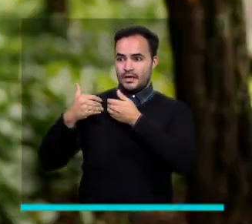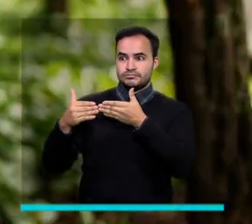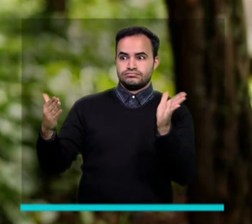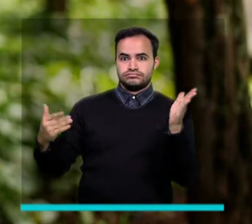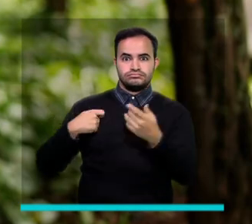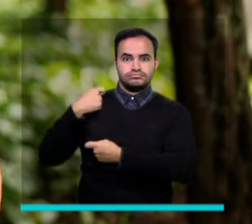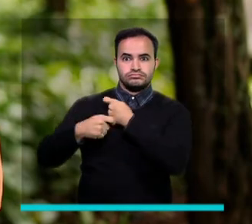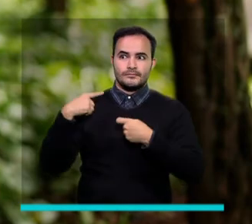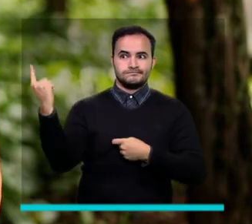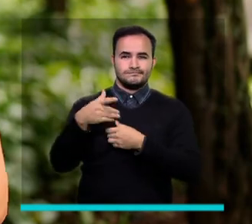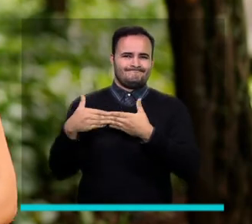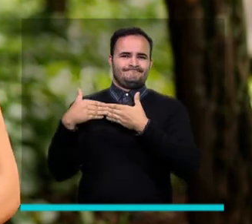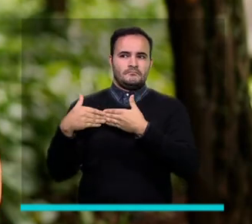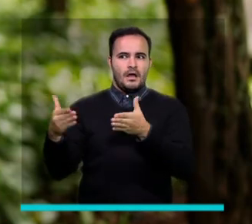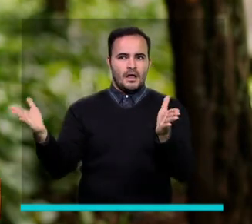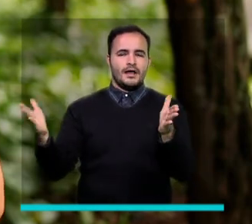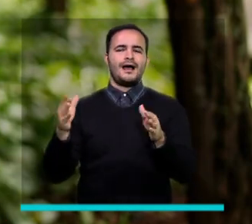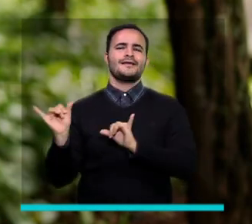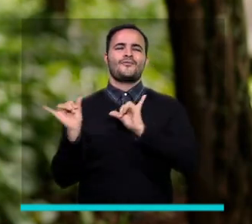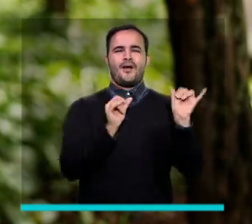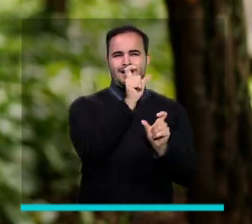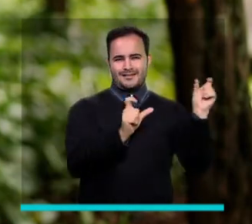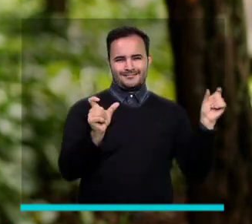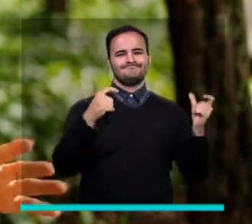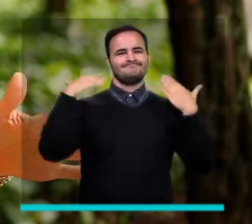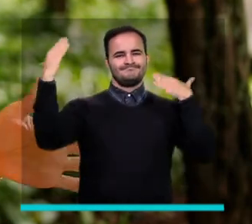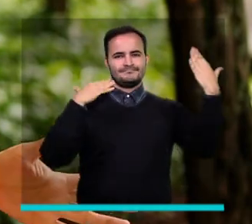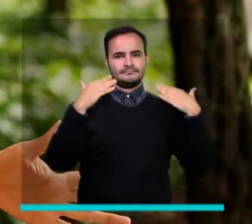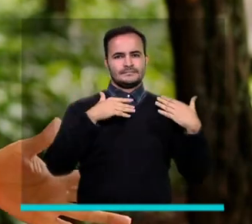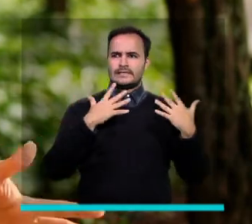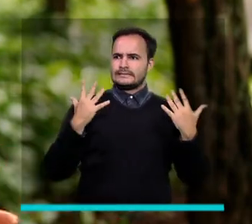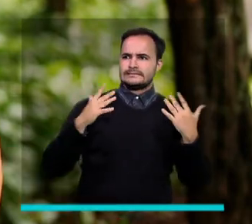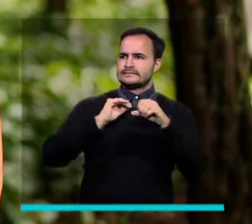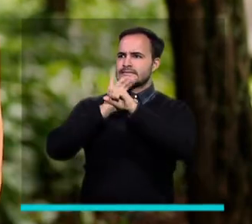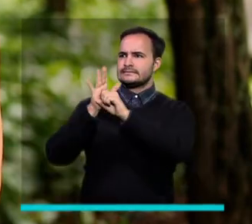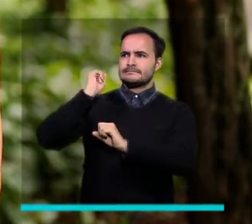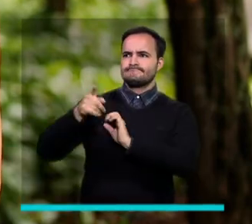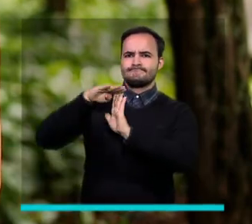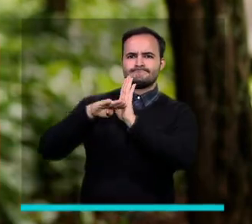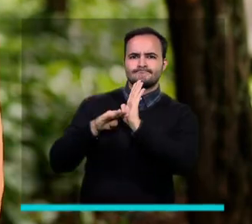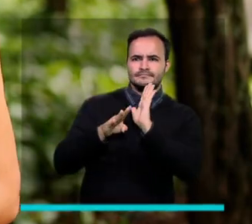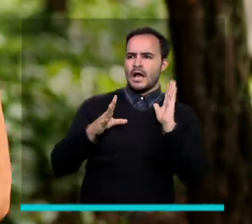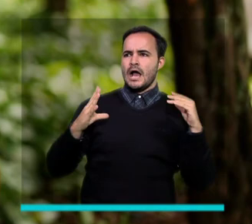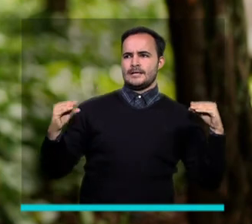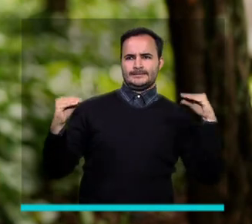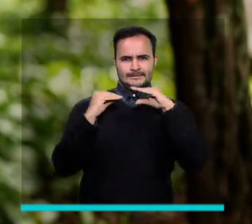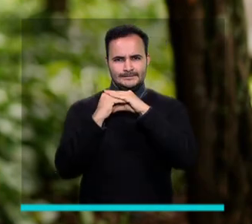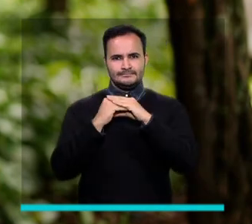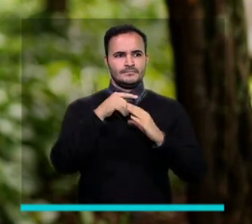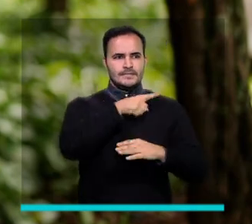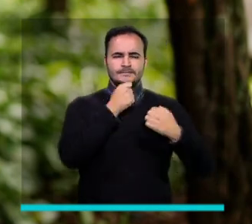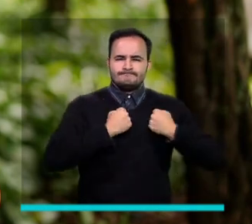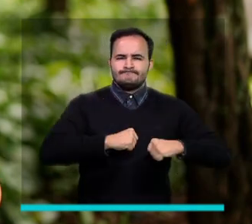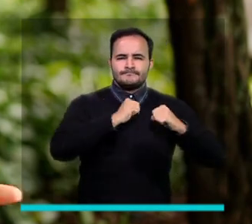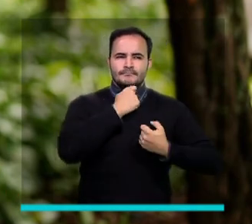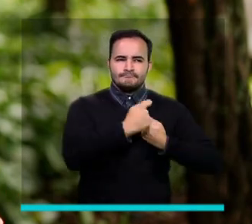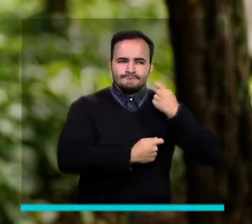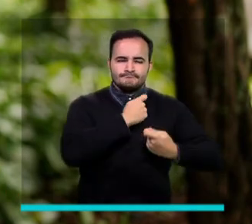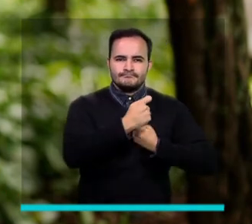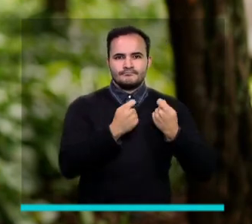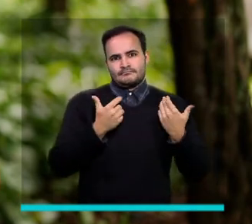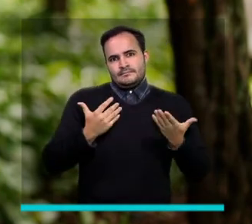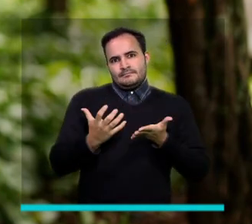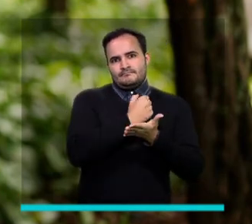también toca a los campesinos quienes se han tenido que adaptar a la pandemia y a las nuevas medidas de la Alcaldía de Medellín para